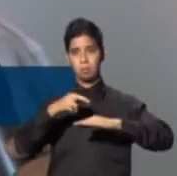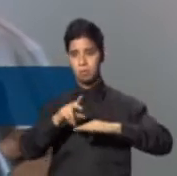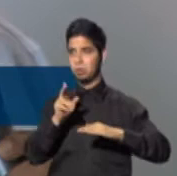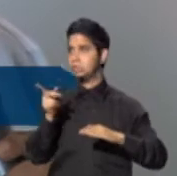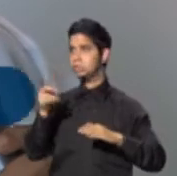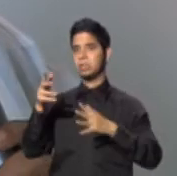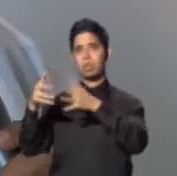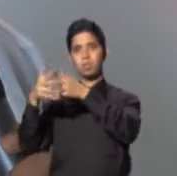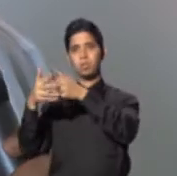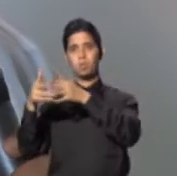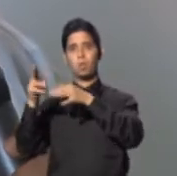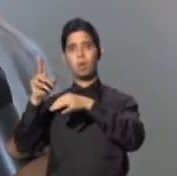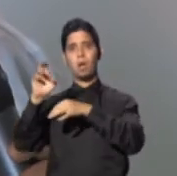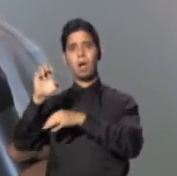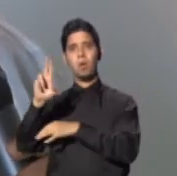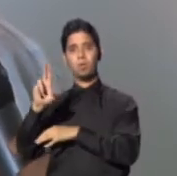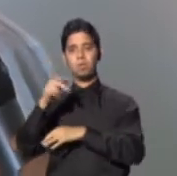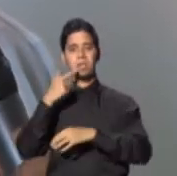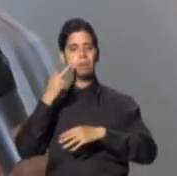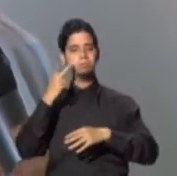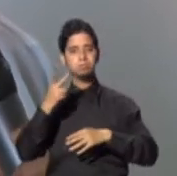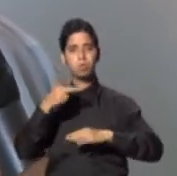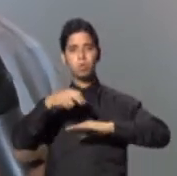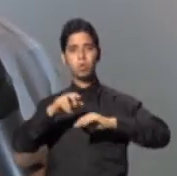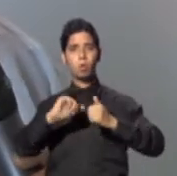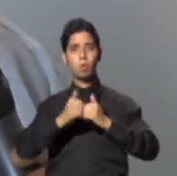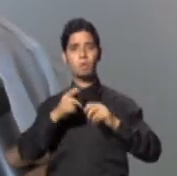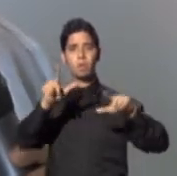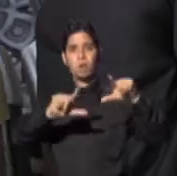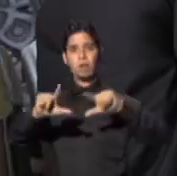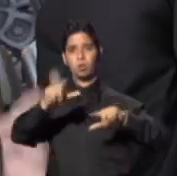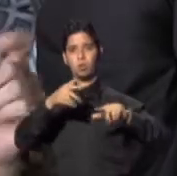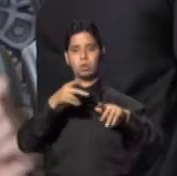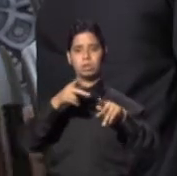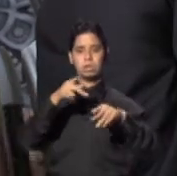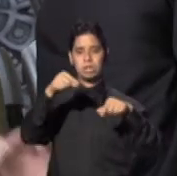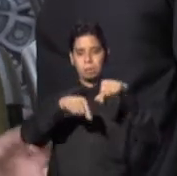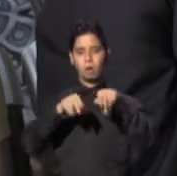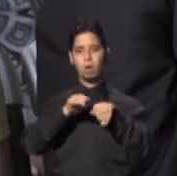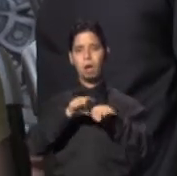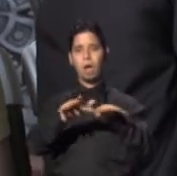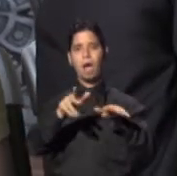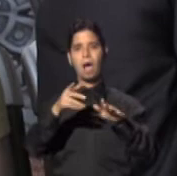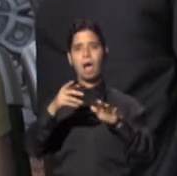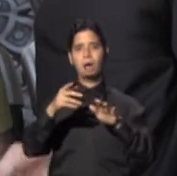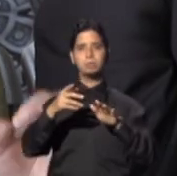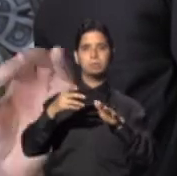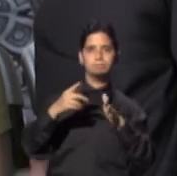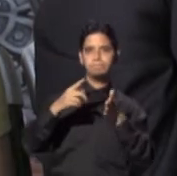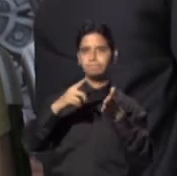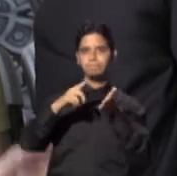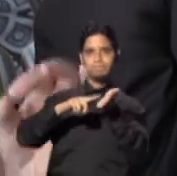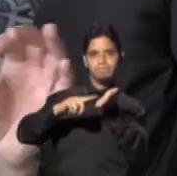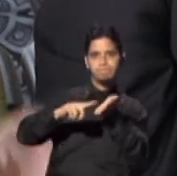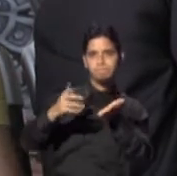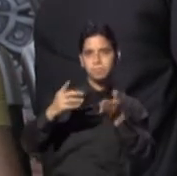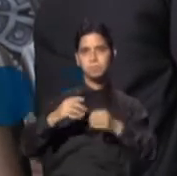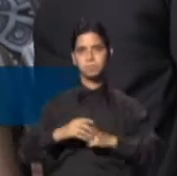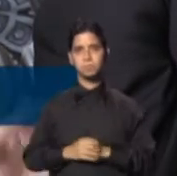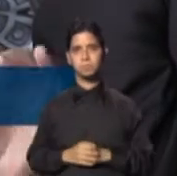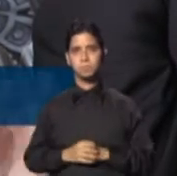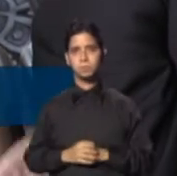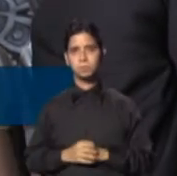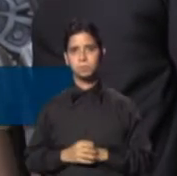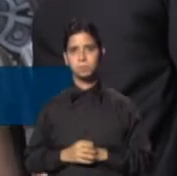Estados Unidos de América como laboratorio desde que nacimos. Envendaron sus páginas. La EPA sobre el